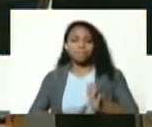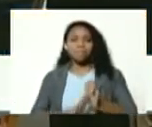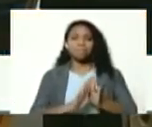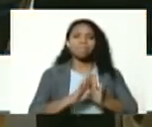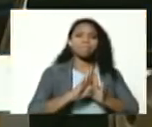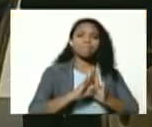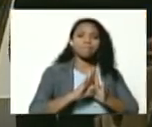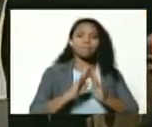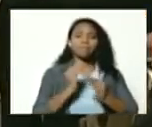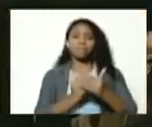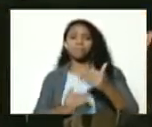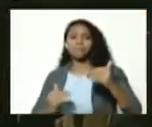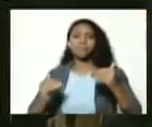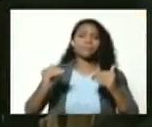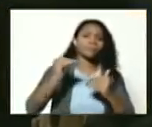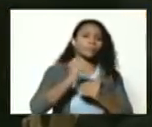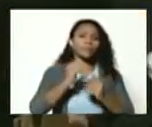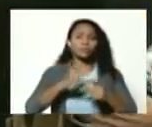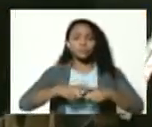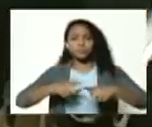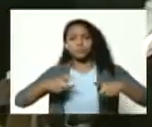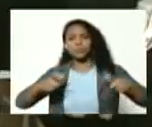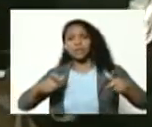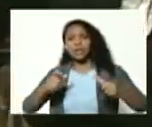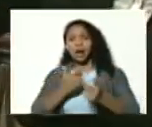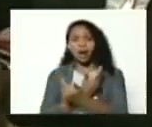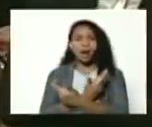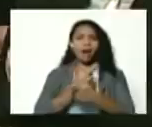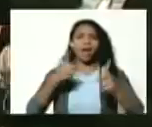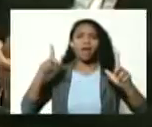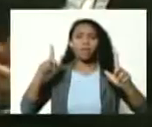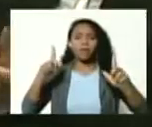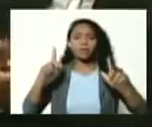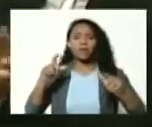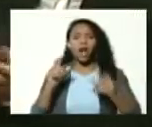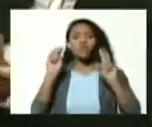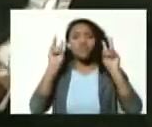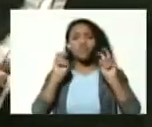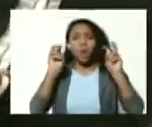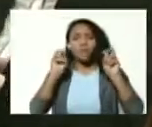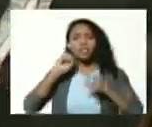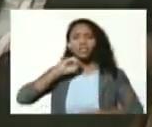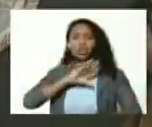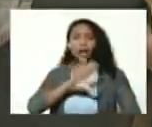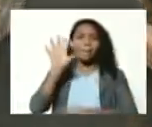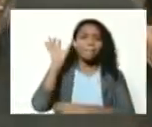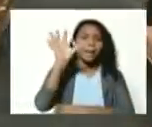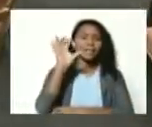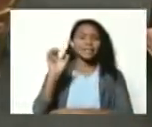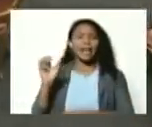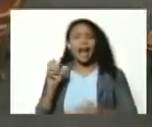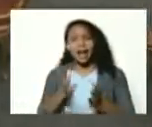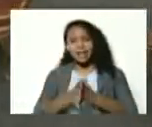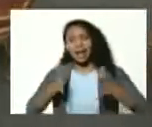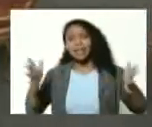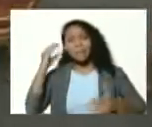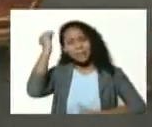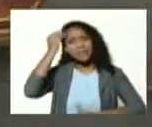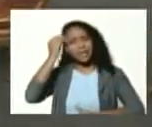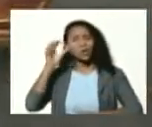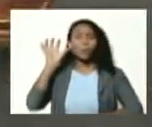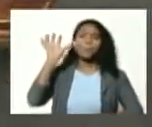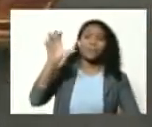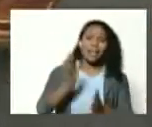emancipadora y liberadora la nueva historia patria de la patria grande pensando en patria